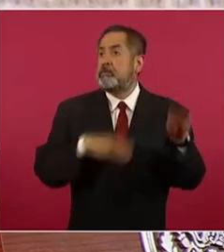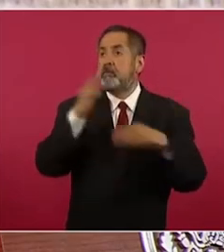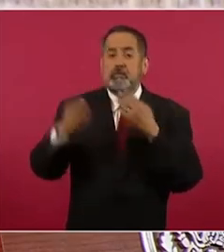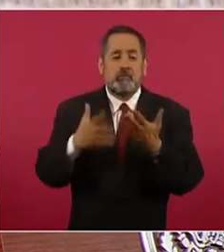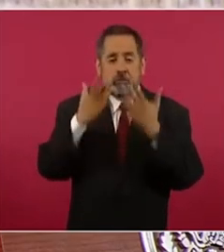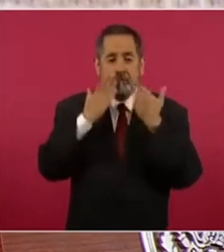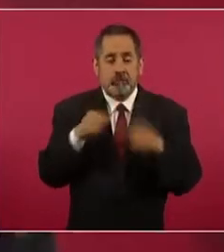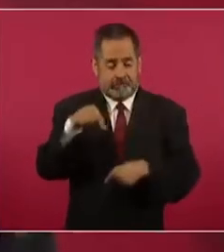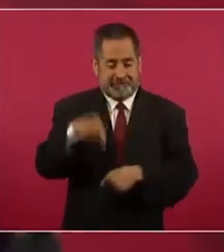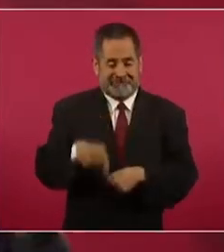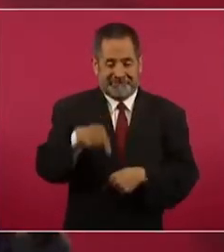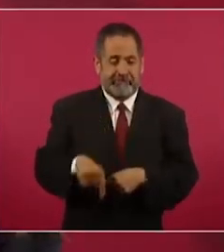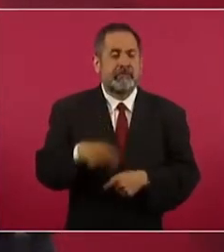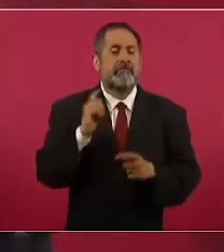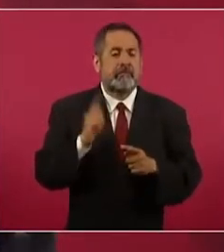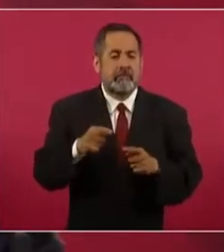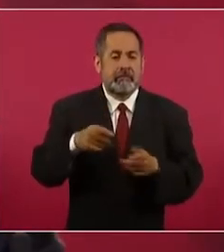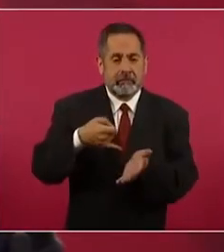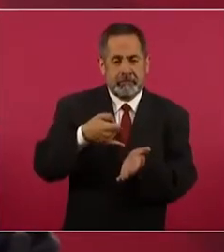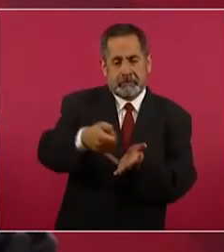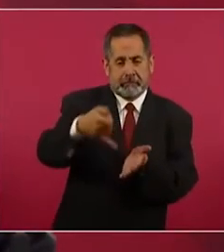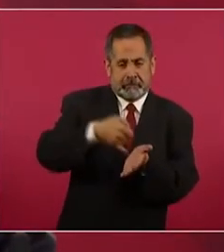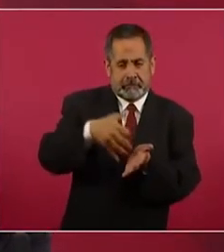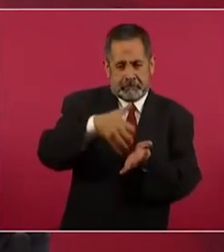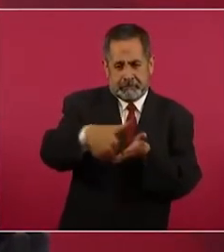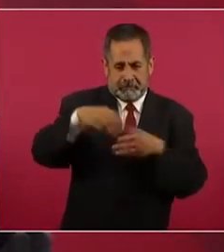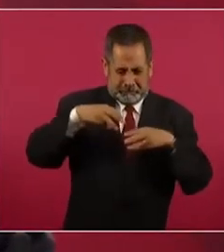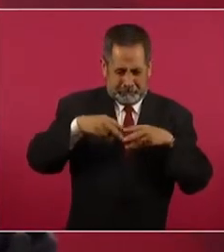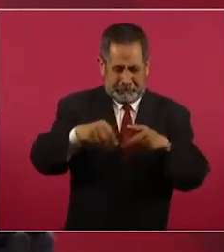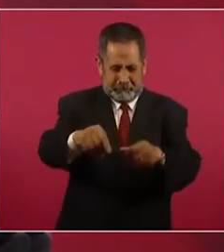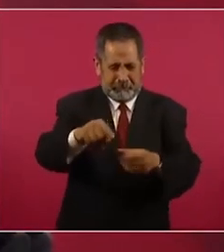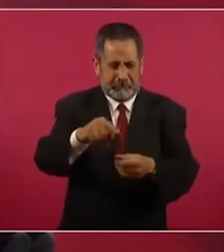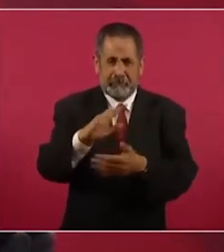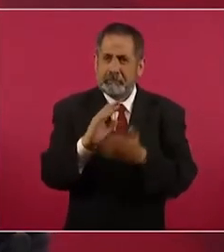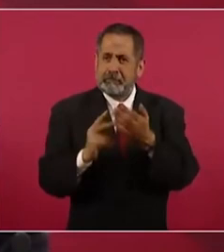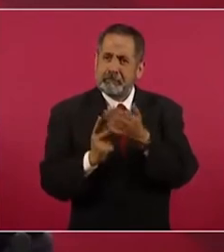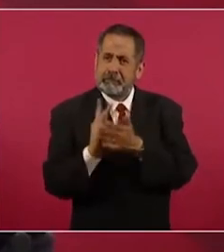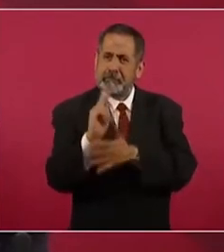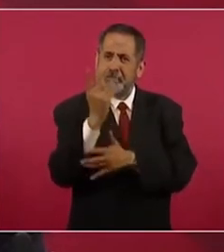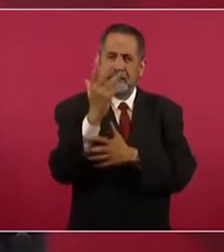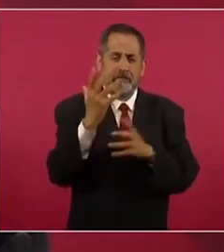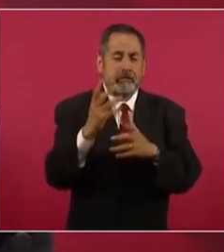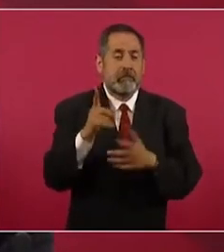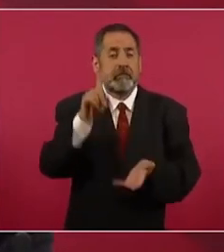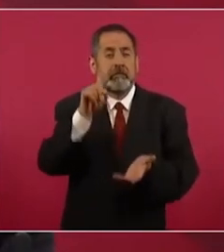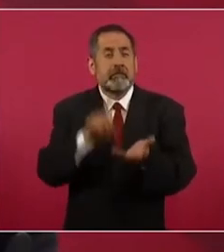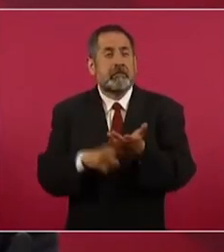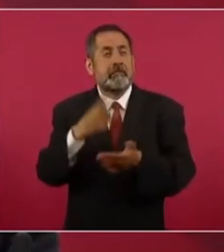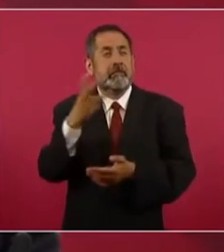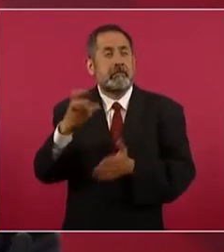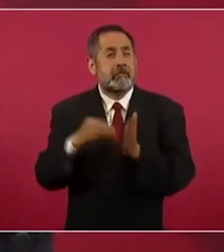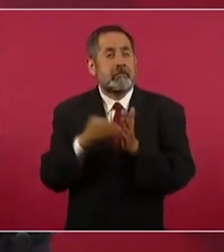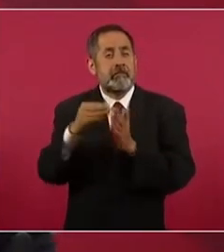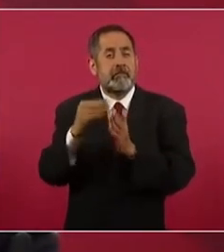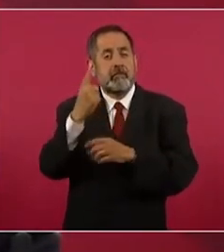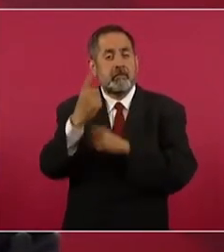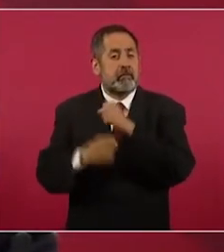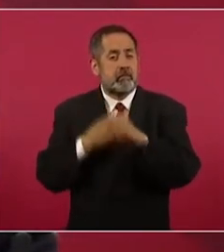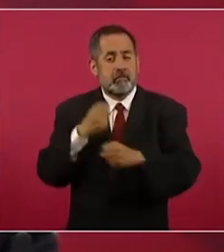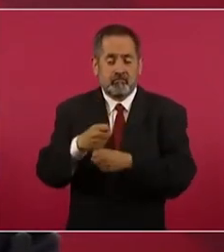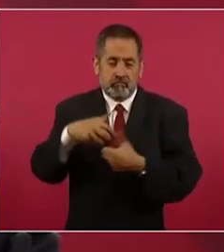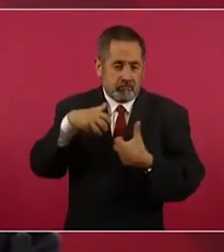Nadie, ningún país invierte mil 300 millones de dólares al año en